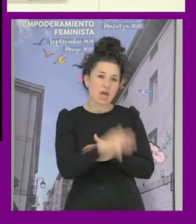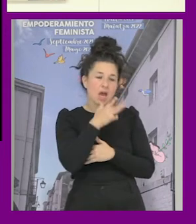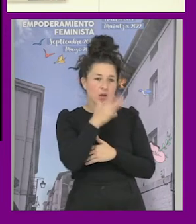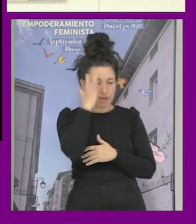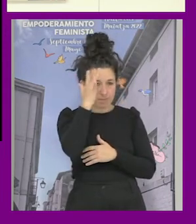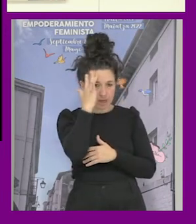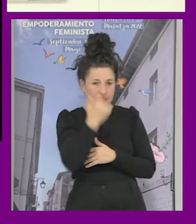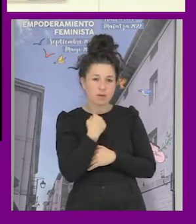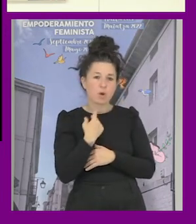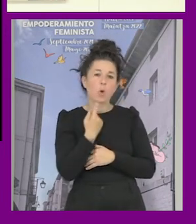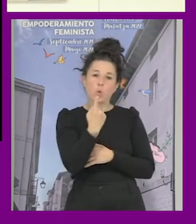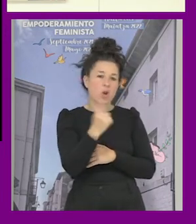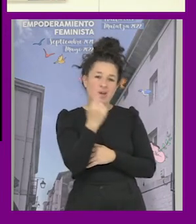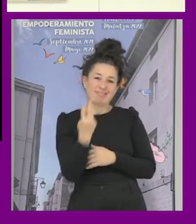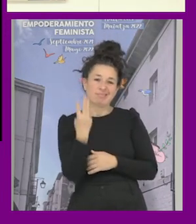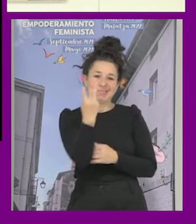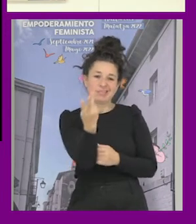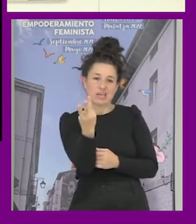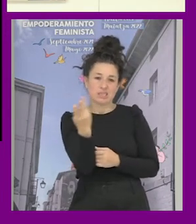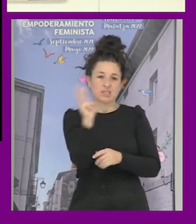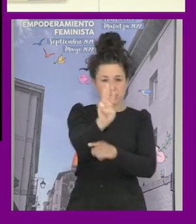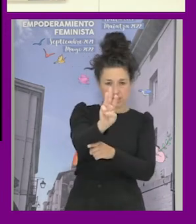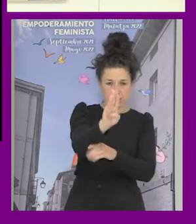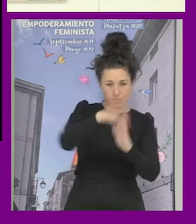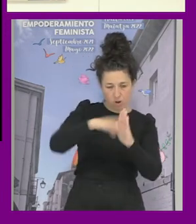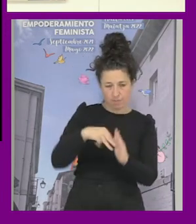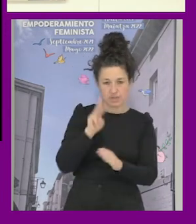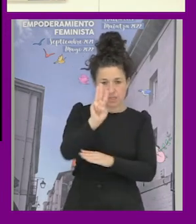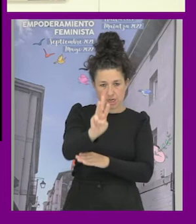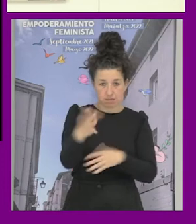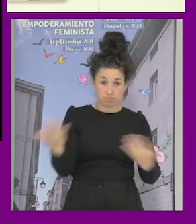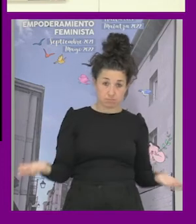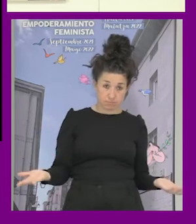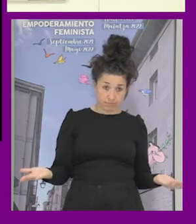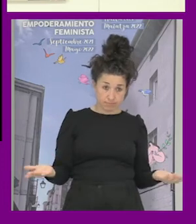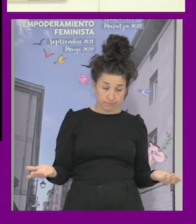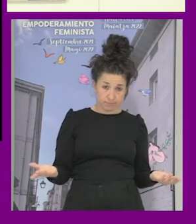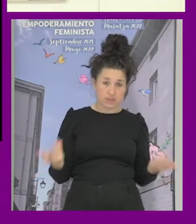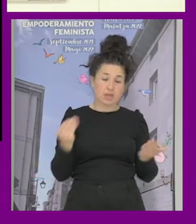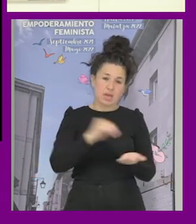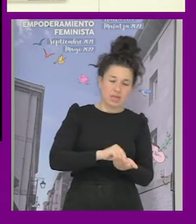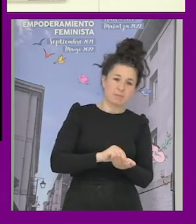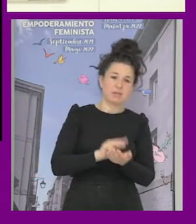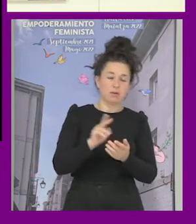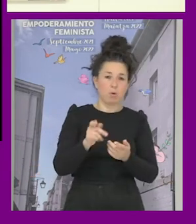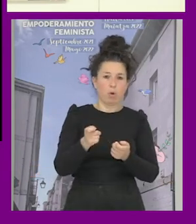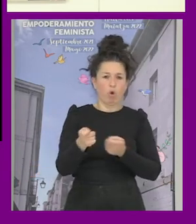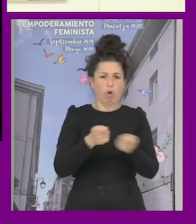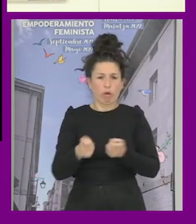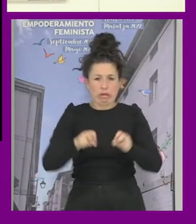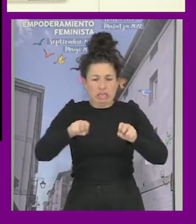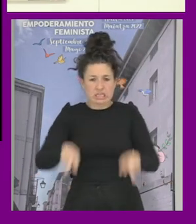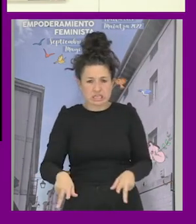vayamos con tres programas y tres programas que digo yo encima estarán descoordinados porque cada uno está haciendo sus